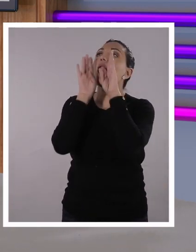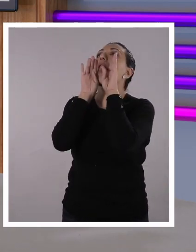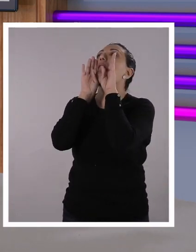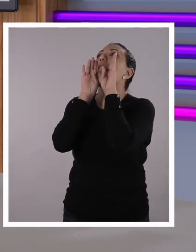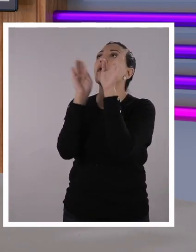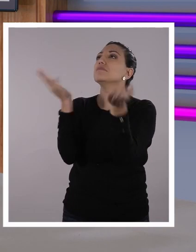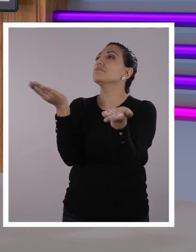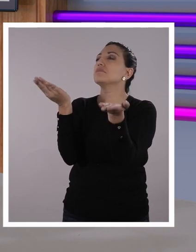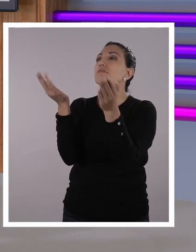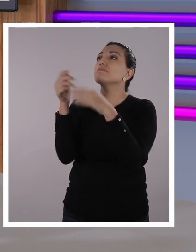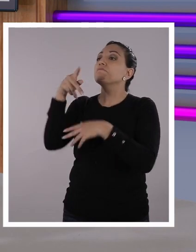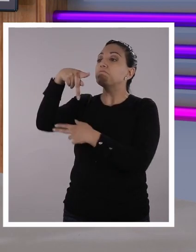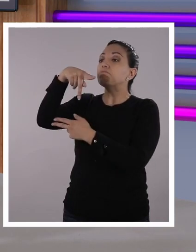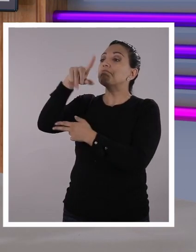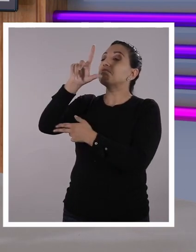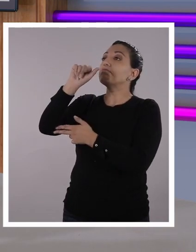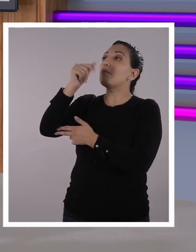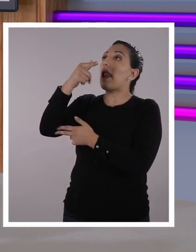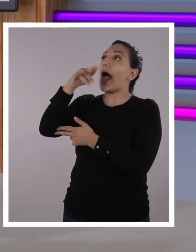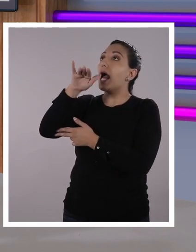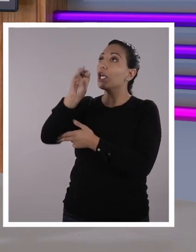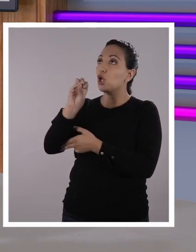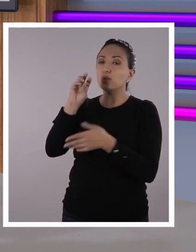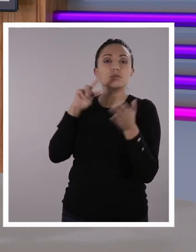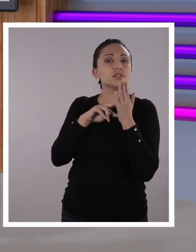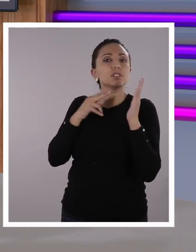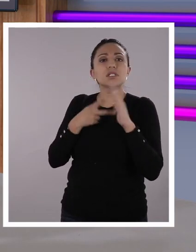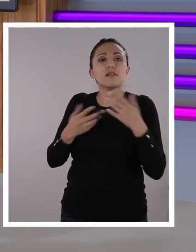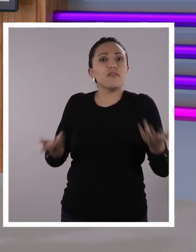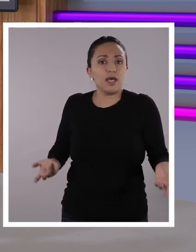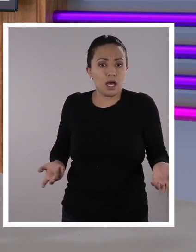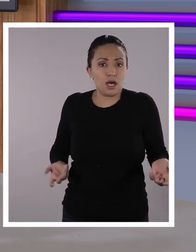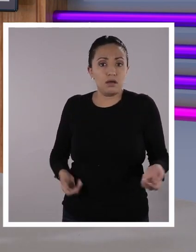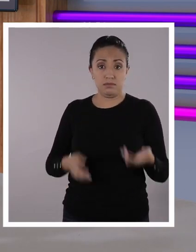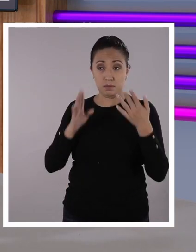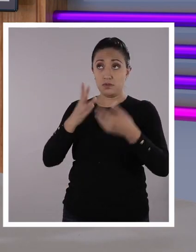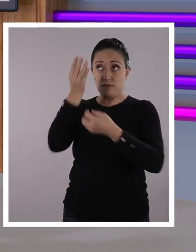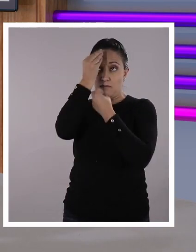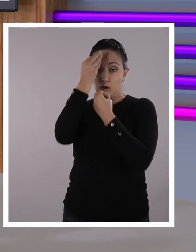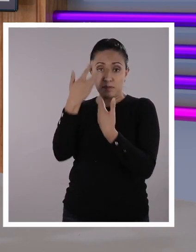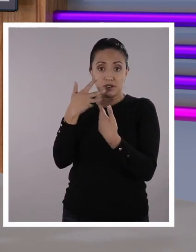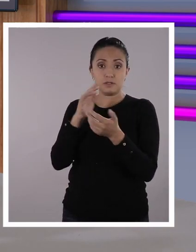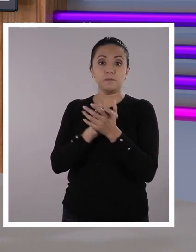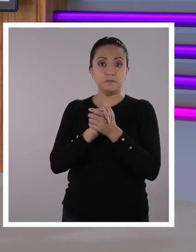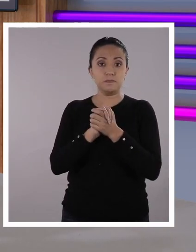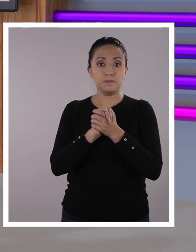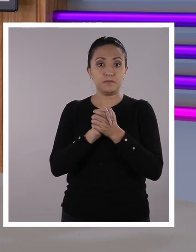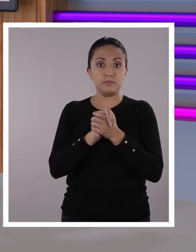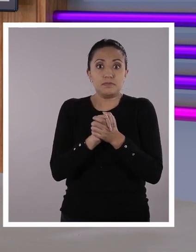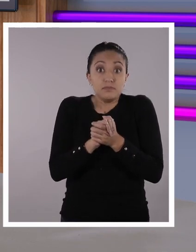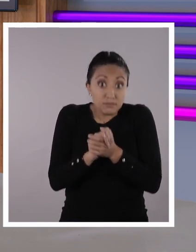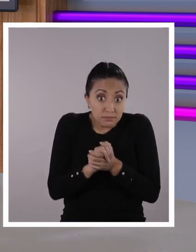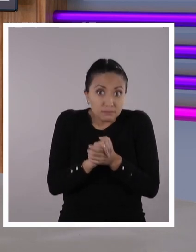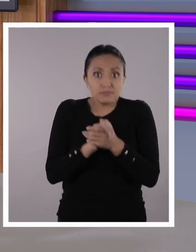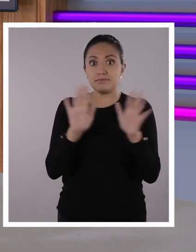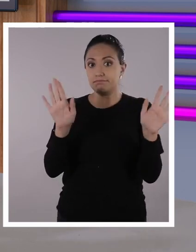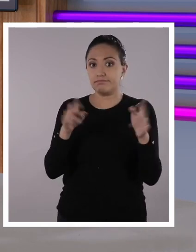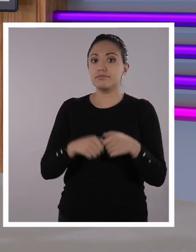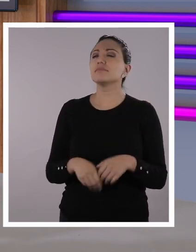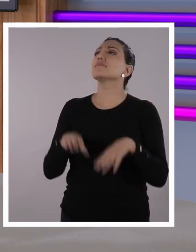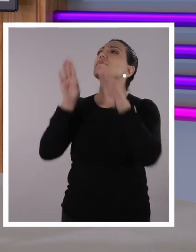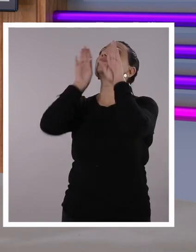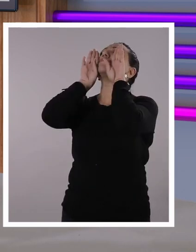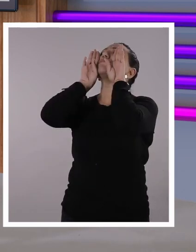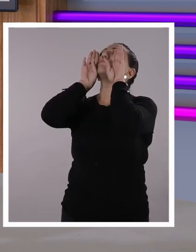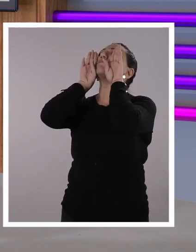favor nos defina qué es un plagio. Tú ya lo dijiste, vamos a reafirmar la información que tú nos diste ya. Ya lo dije. Veamos qué nos dice Webster.